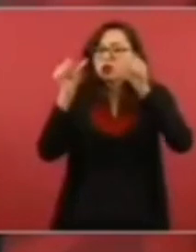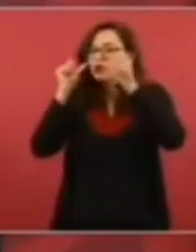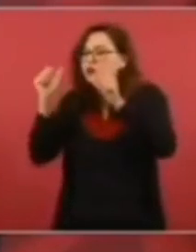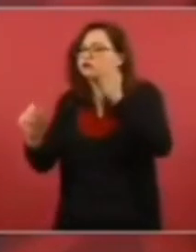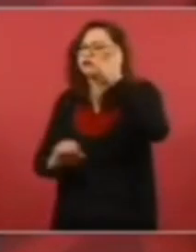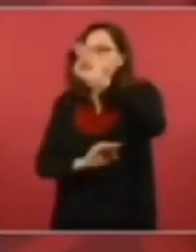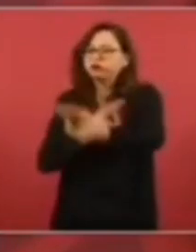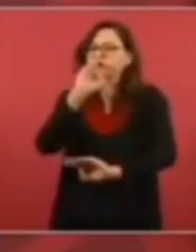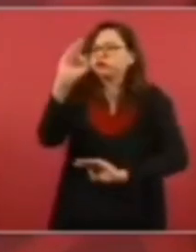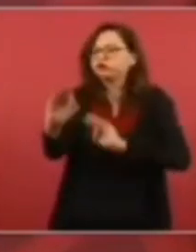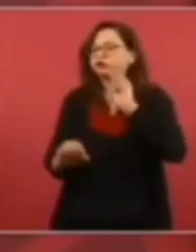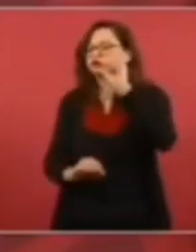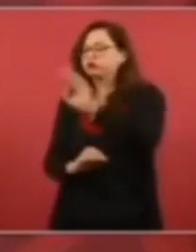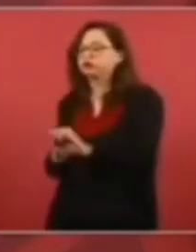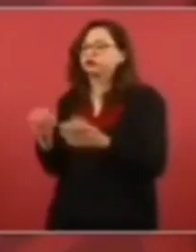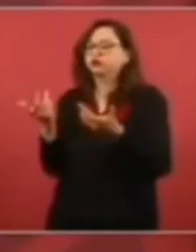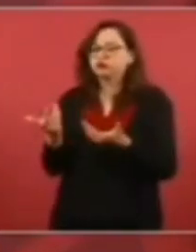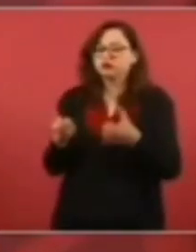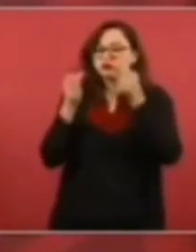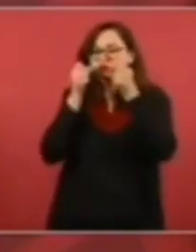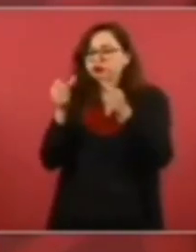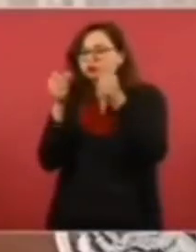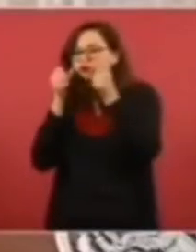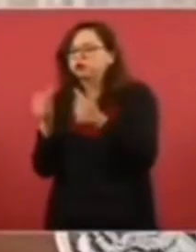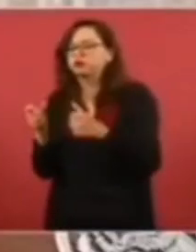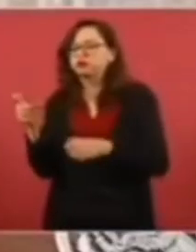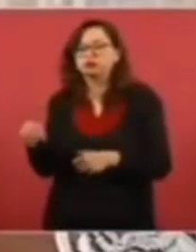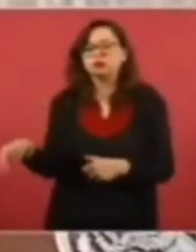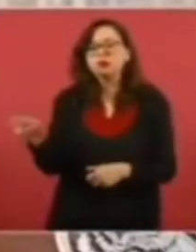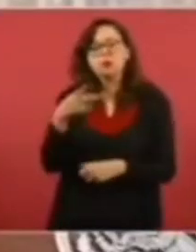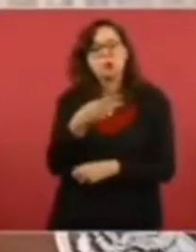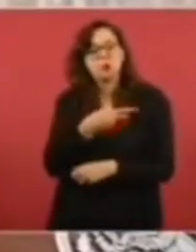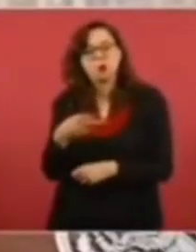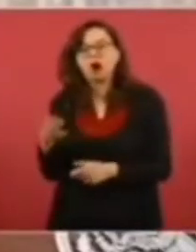pobre, marginado,